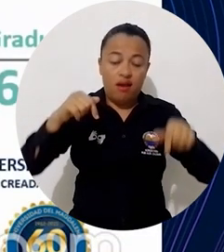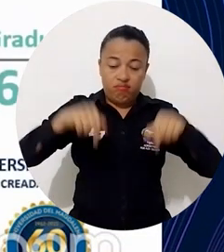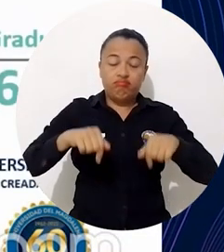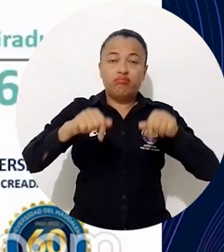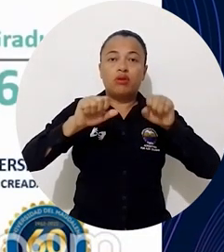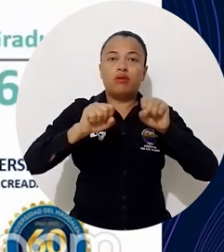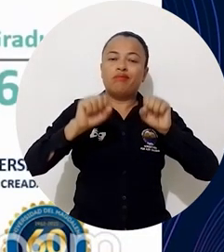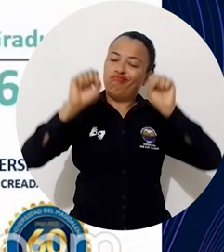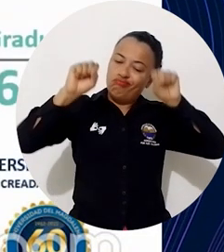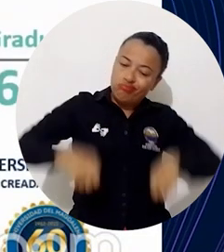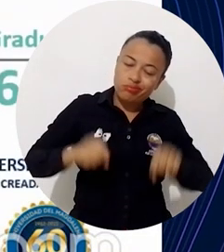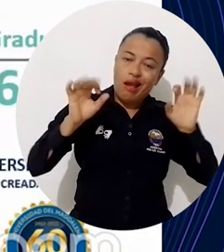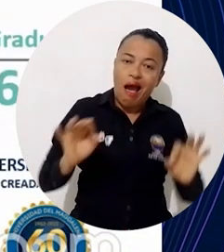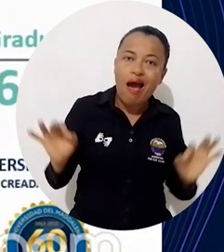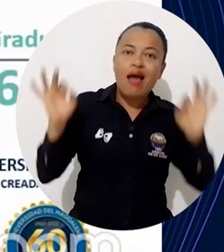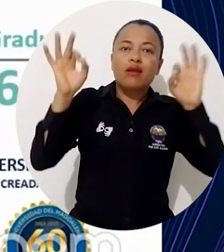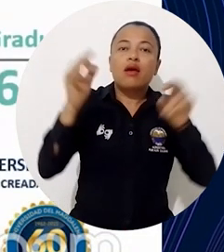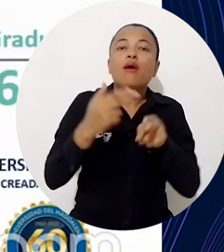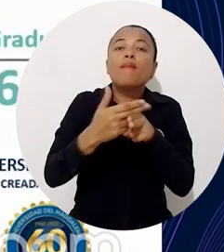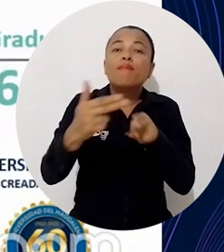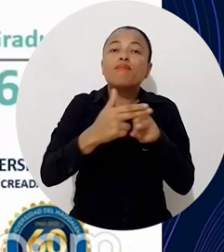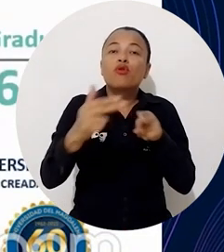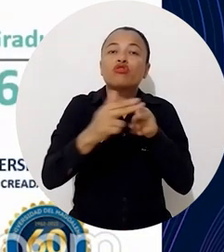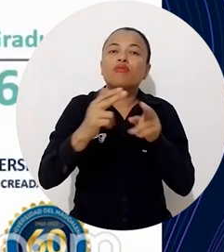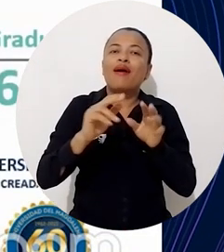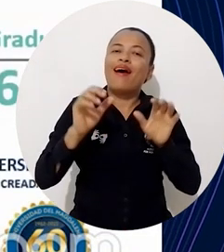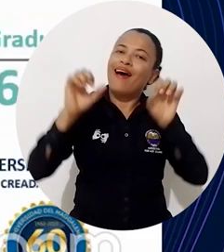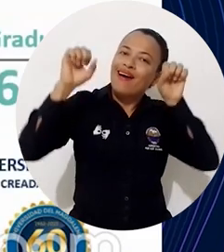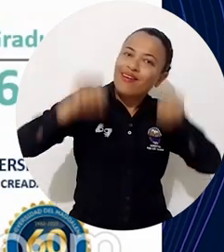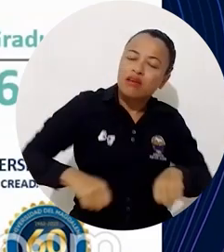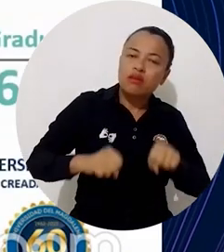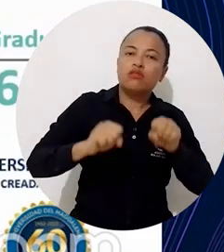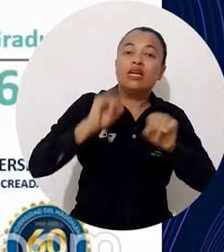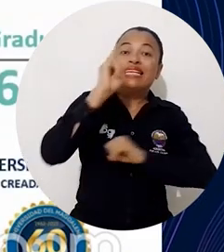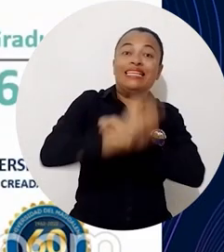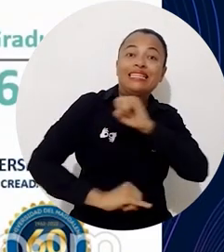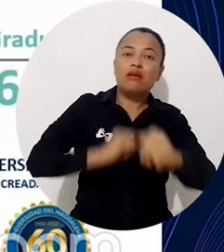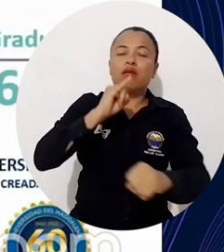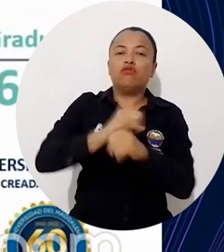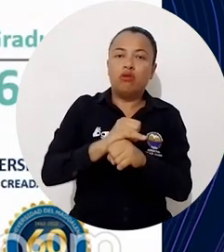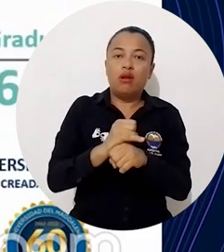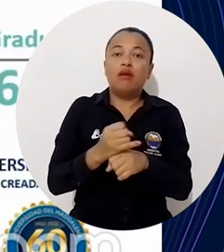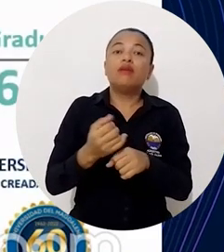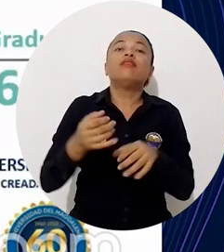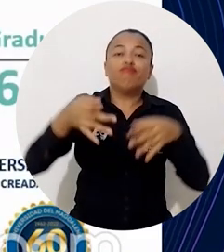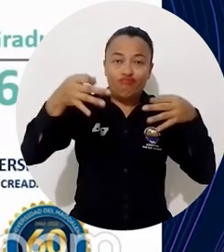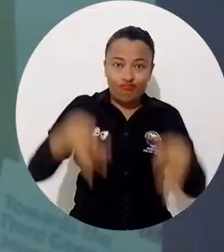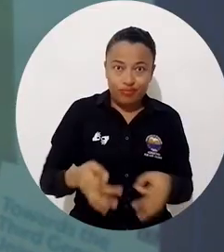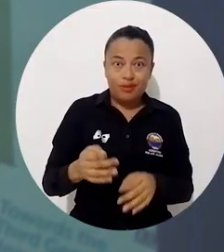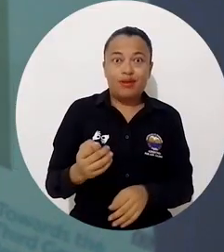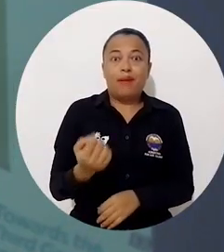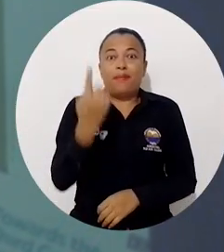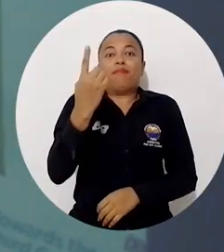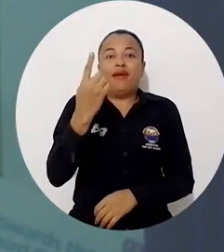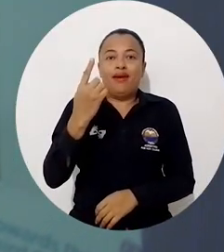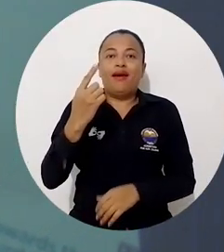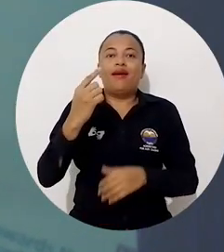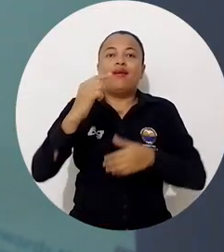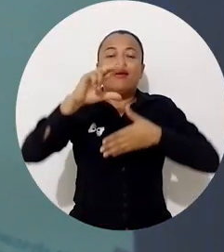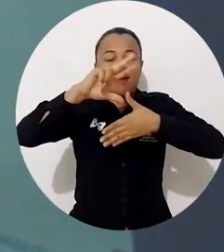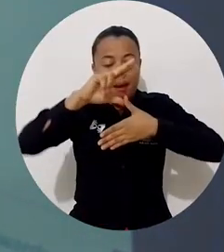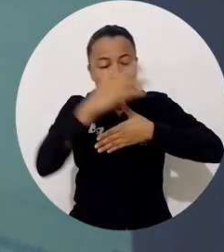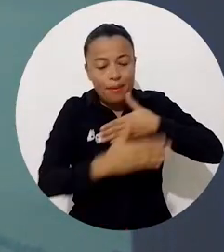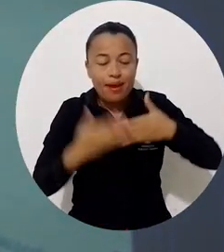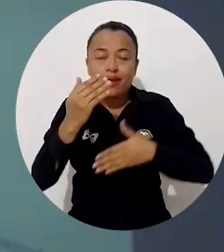y próxima a recibir la acreditación internacional, siendo la primera universidad en América Latina en acreditarse como en Gainsy University, es decir,